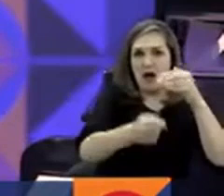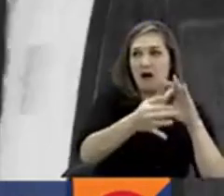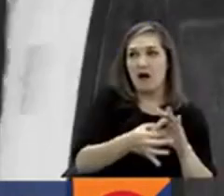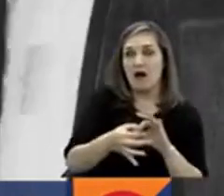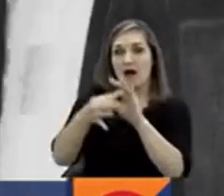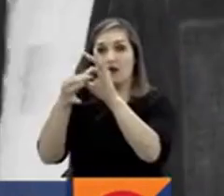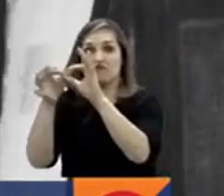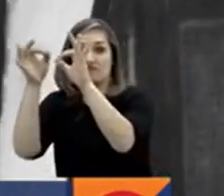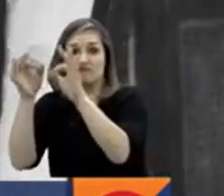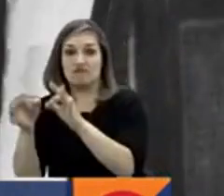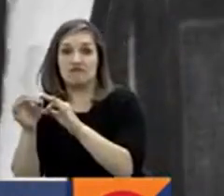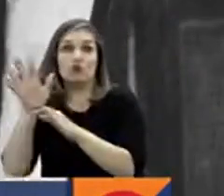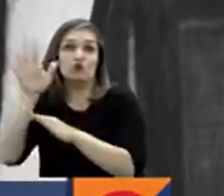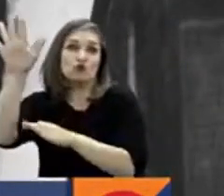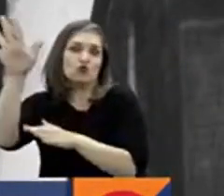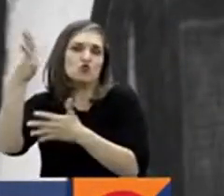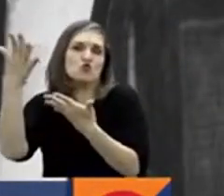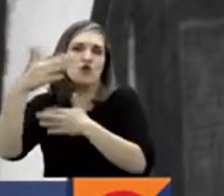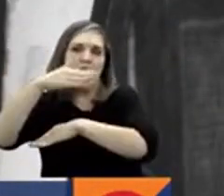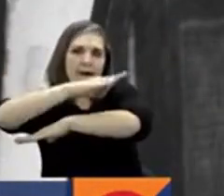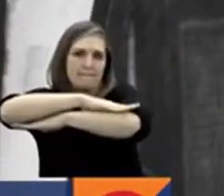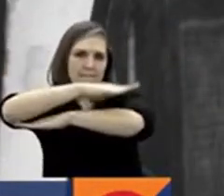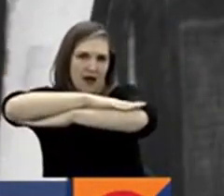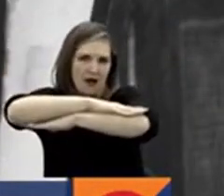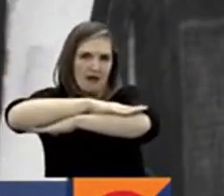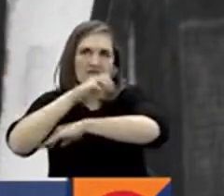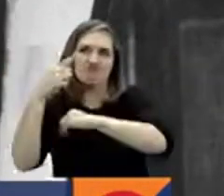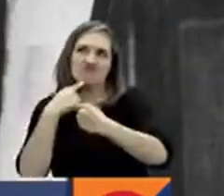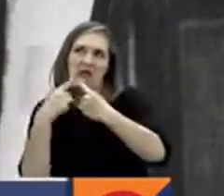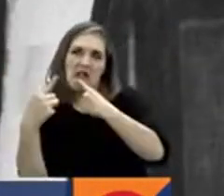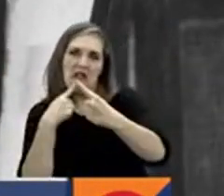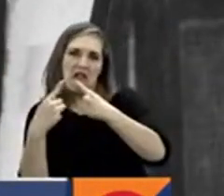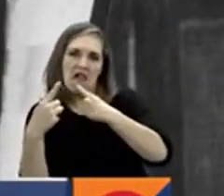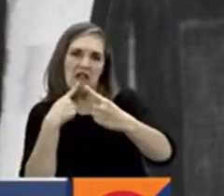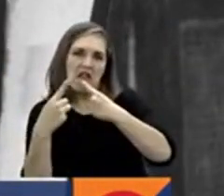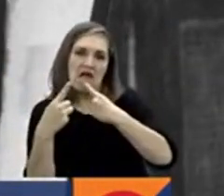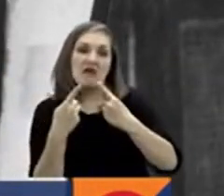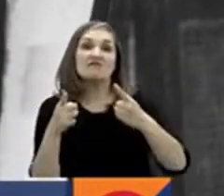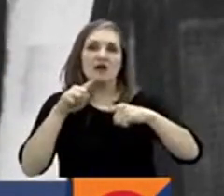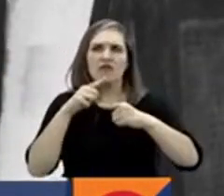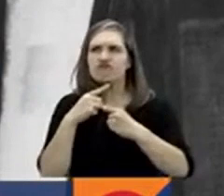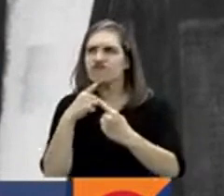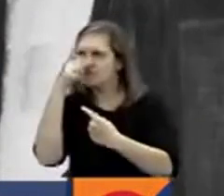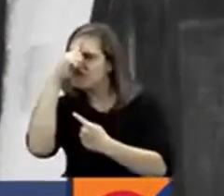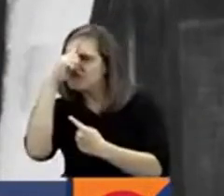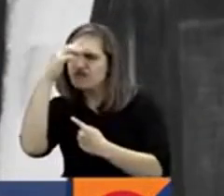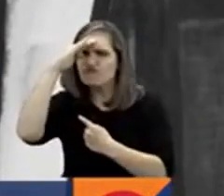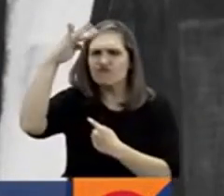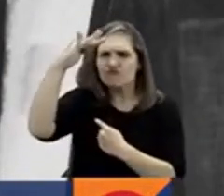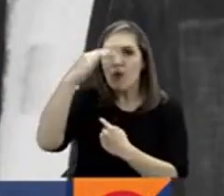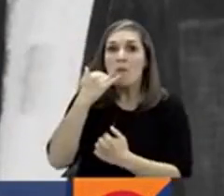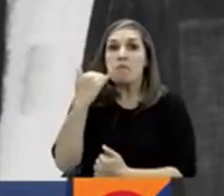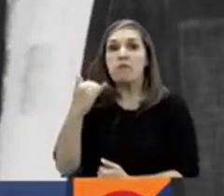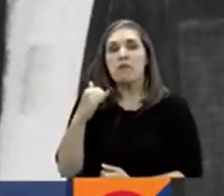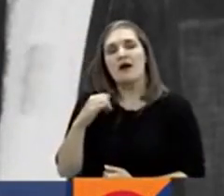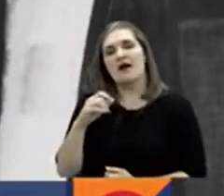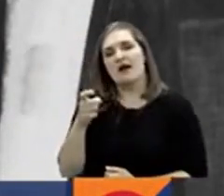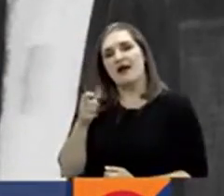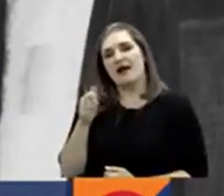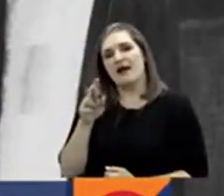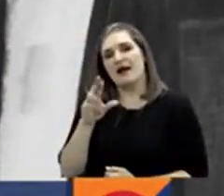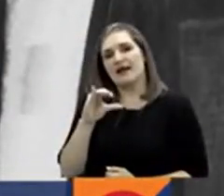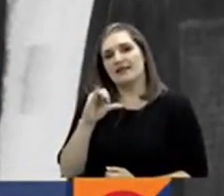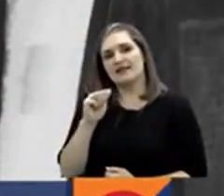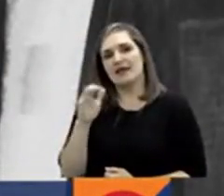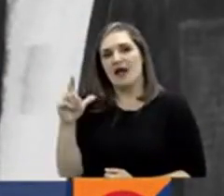comunista, pero se hizo muy amigo de toda la generación de intelectuales y escritores del 27 entre los que estaba Federico García Lorca, que fue fusilado